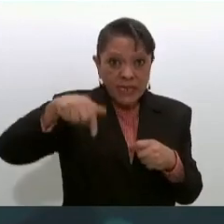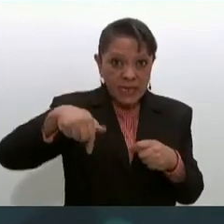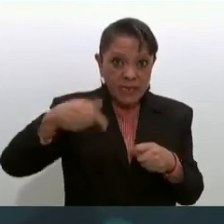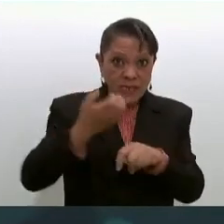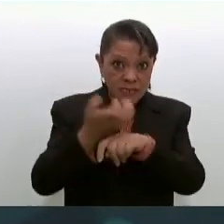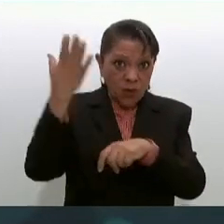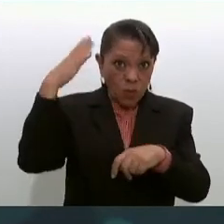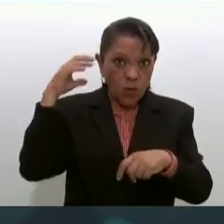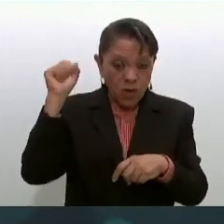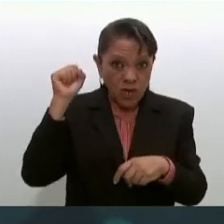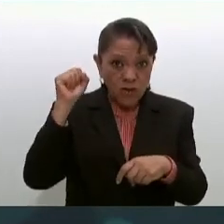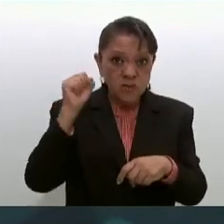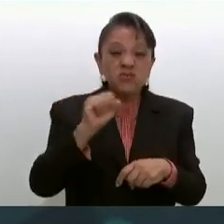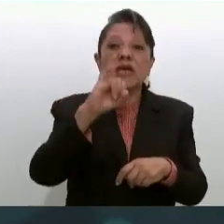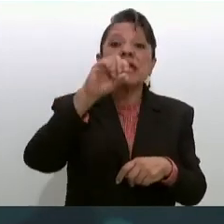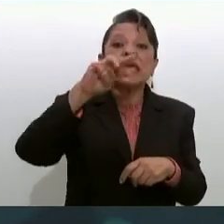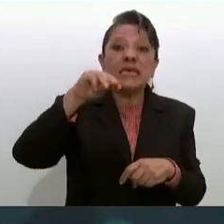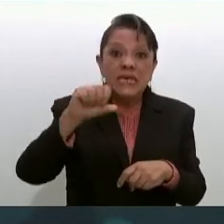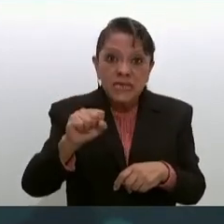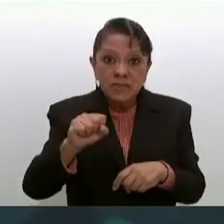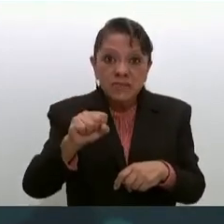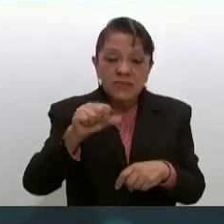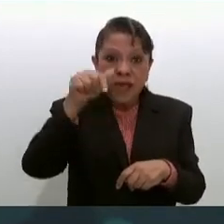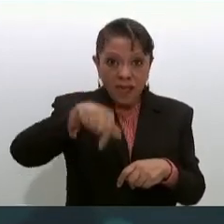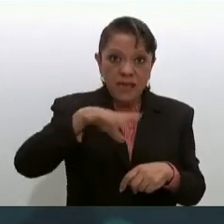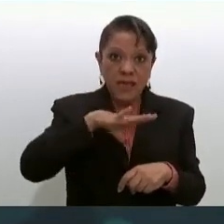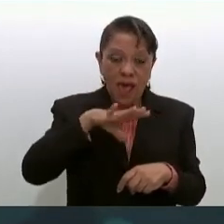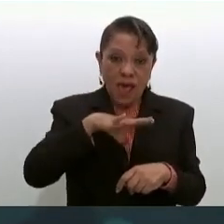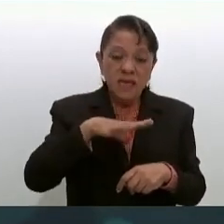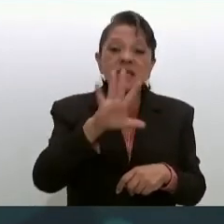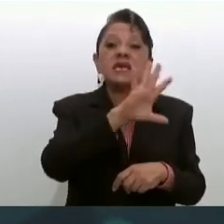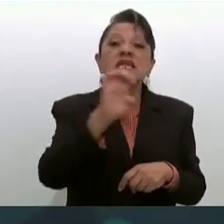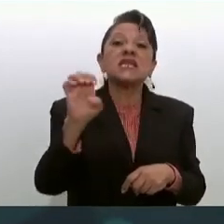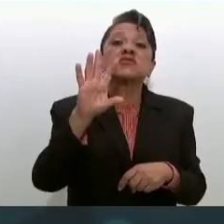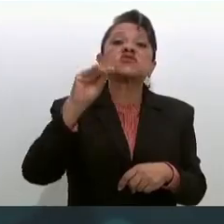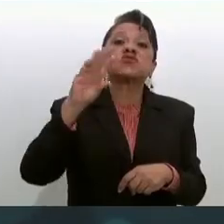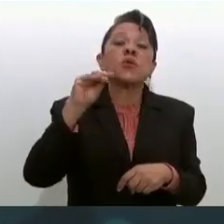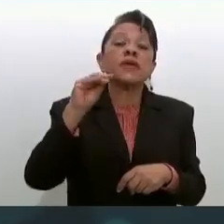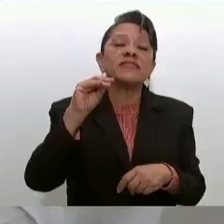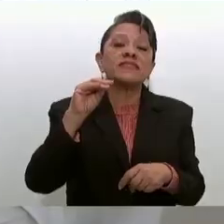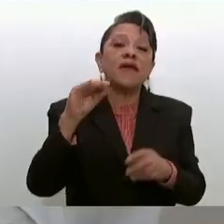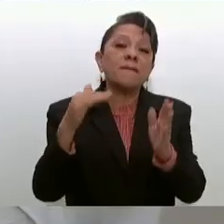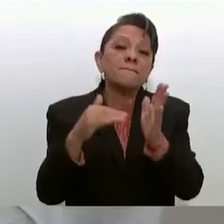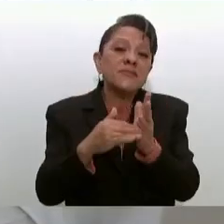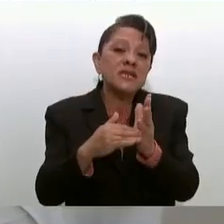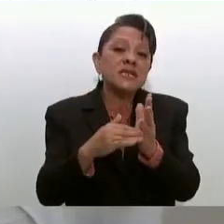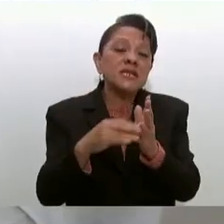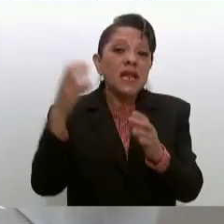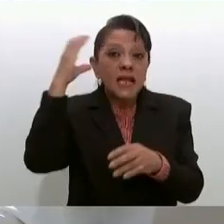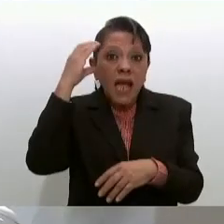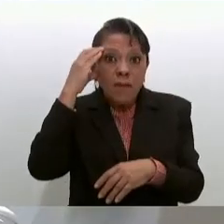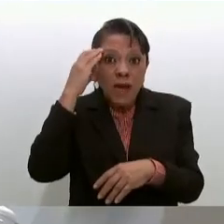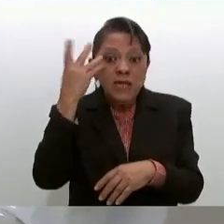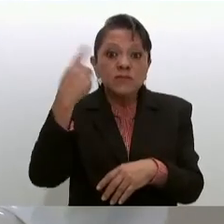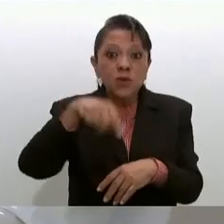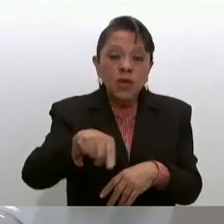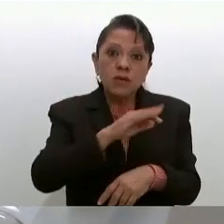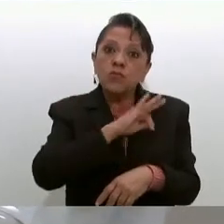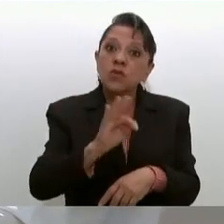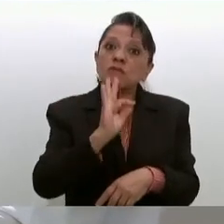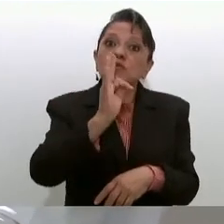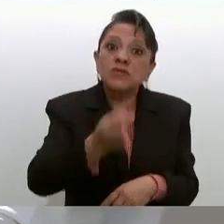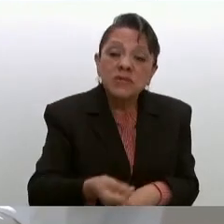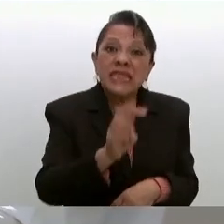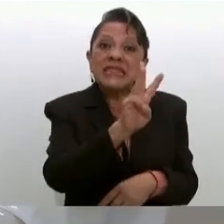592 camas en sus hospitales y llegamos a disponer 365 para la atención de pacientes